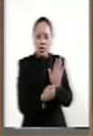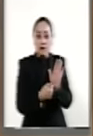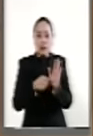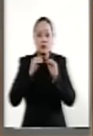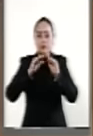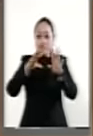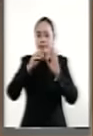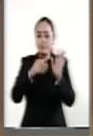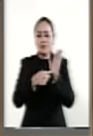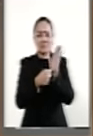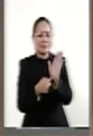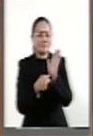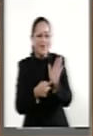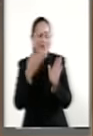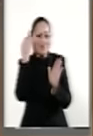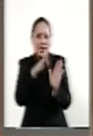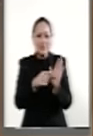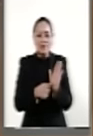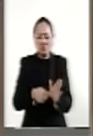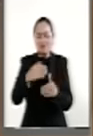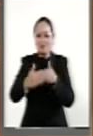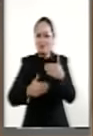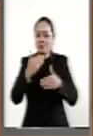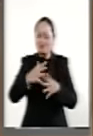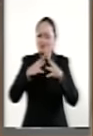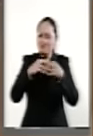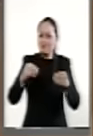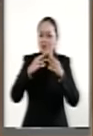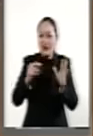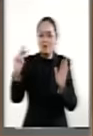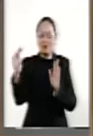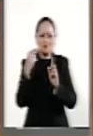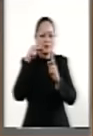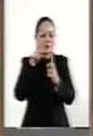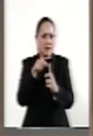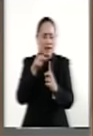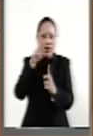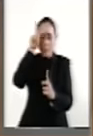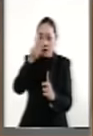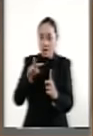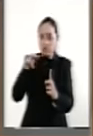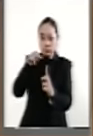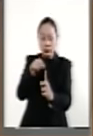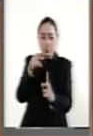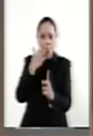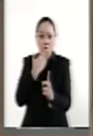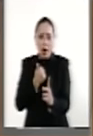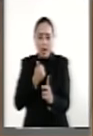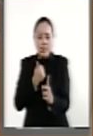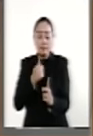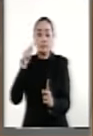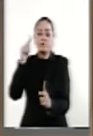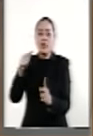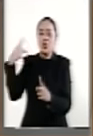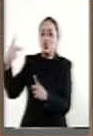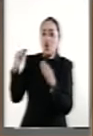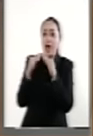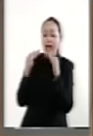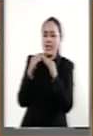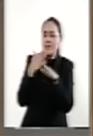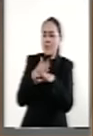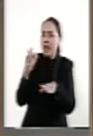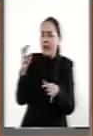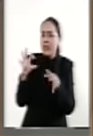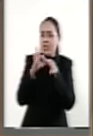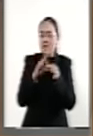que ha terminado por destruir su visión objetiva de la realidad. Los pinos no le permiten